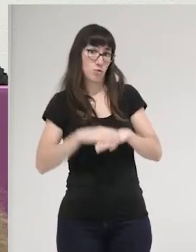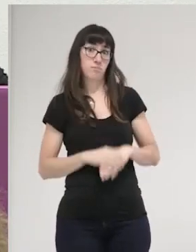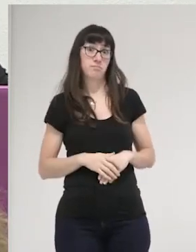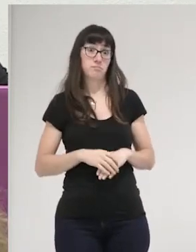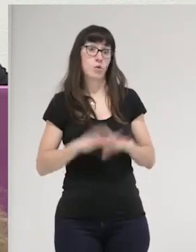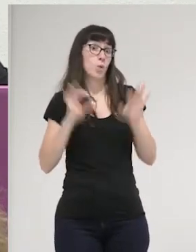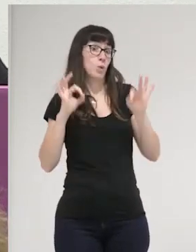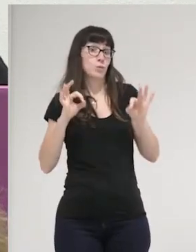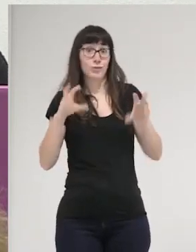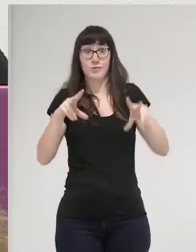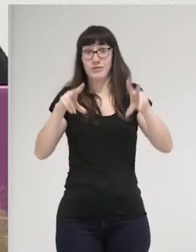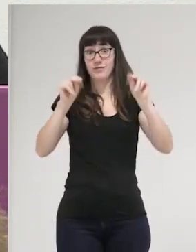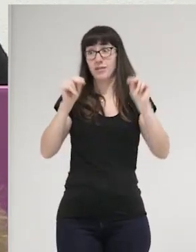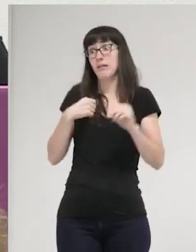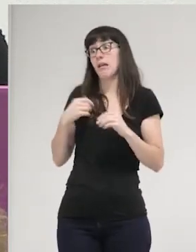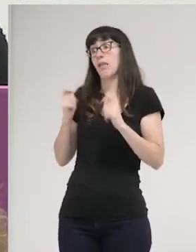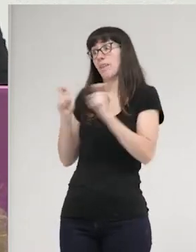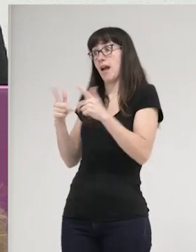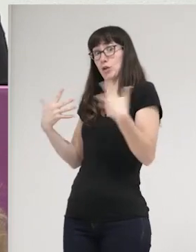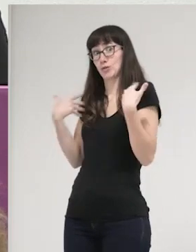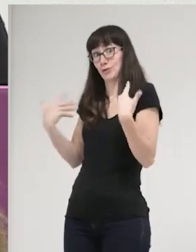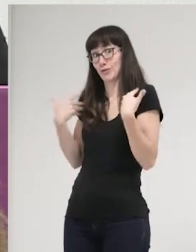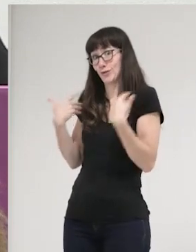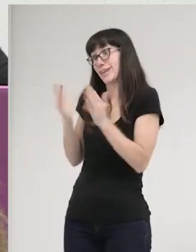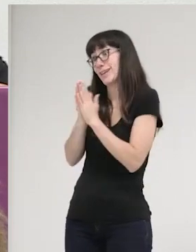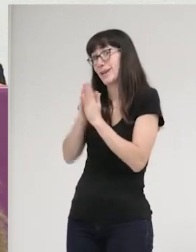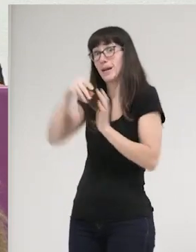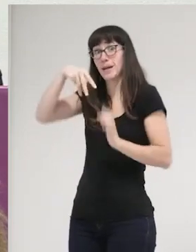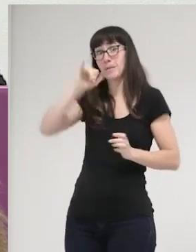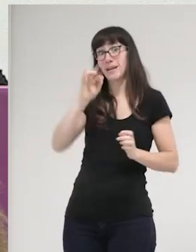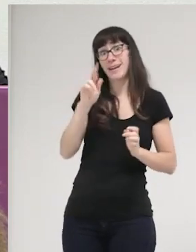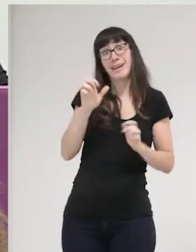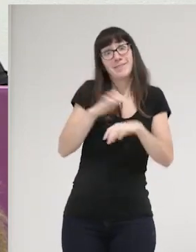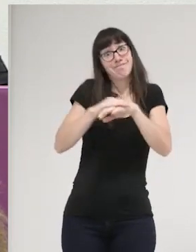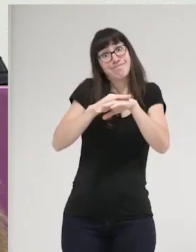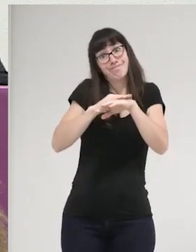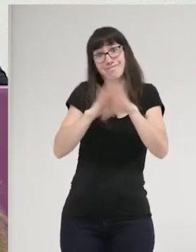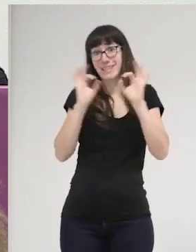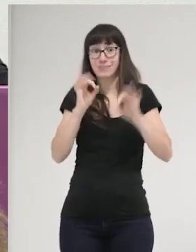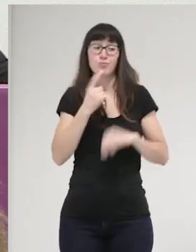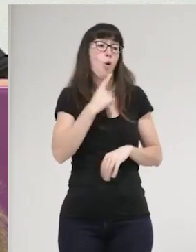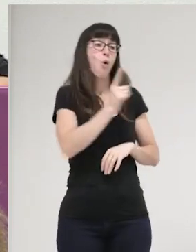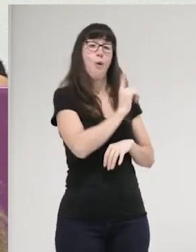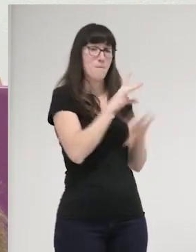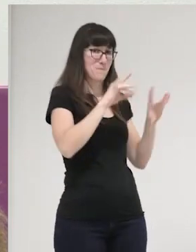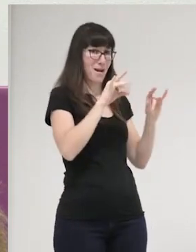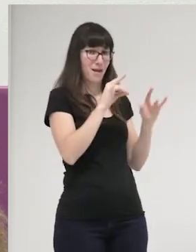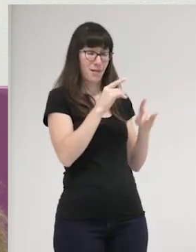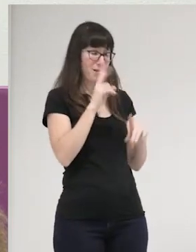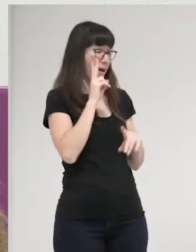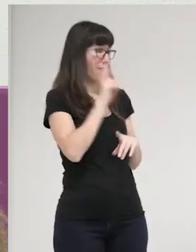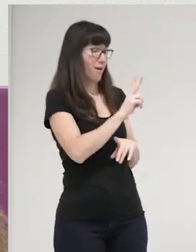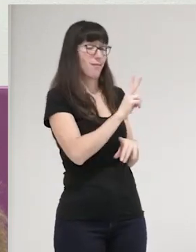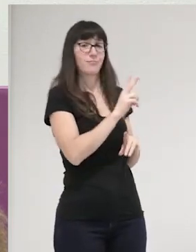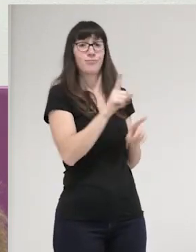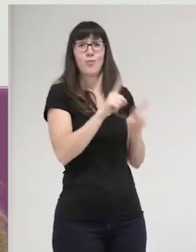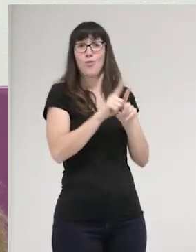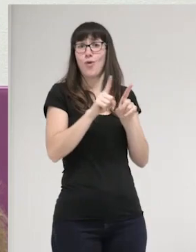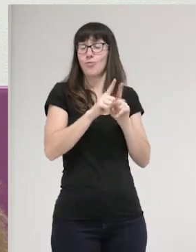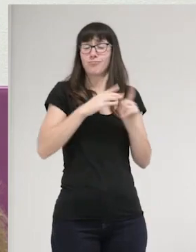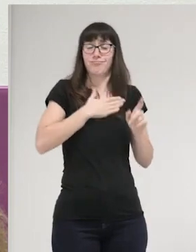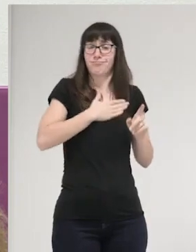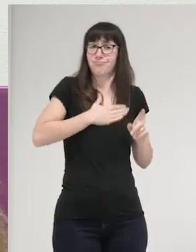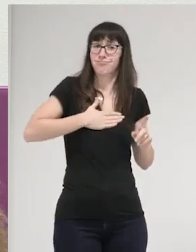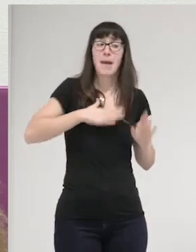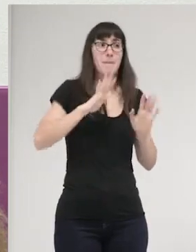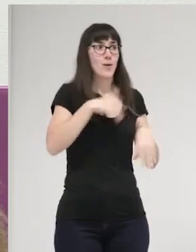Hasta aquí, te he hecho sufrir, miren, lo siento. No, para nada, ha sido una auténtica gozada como le había dicho,